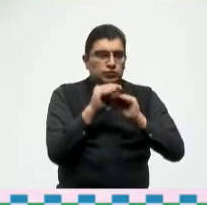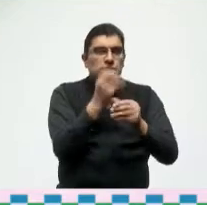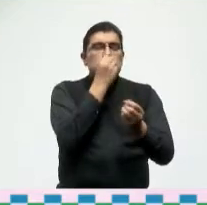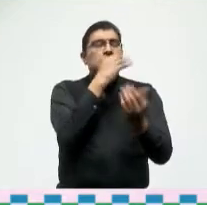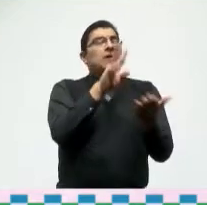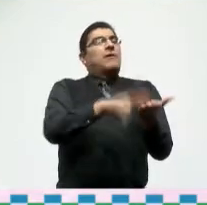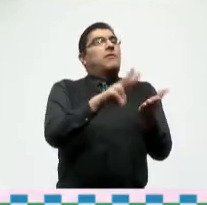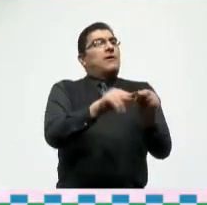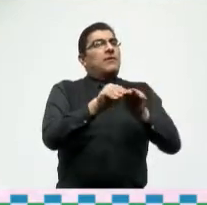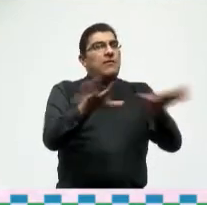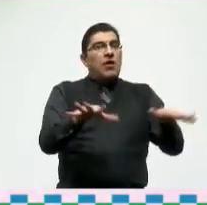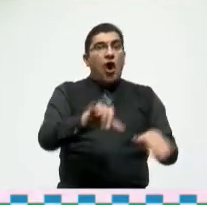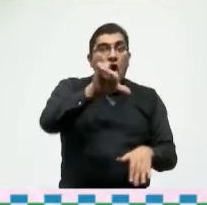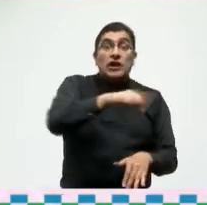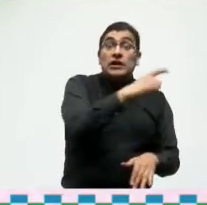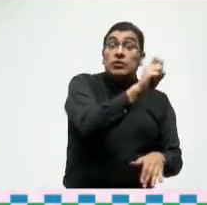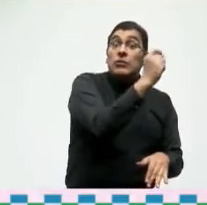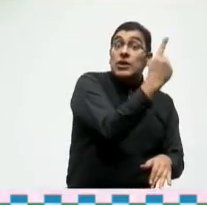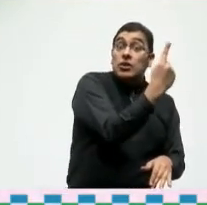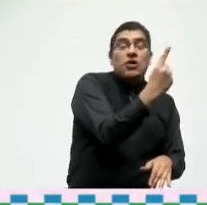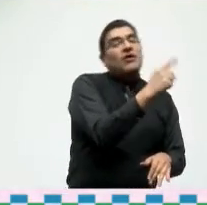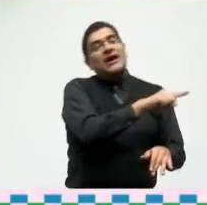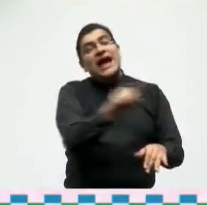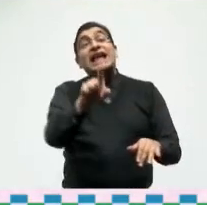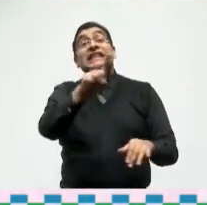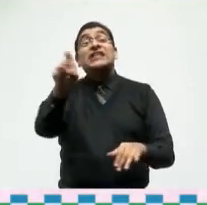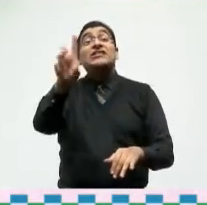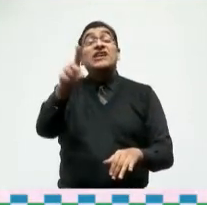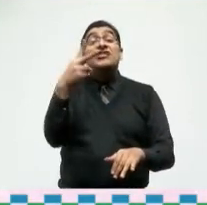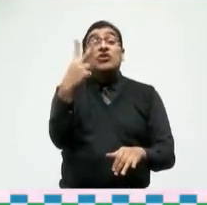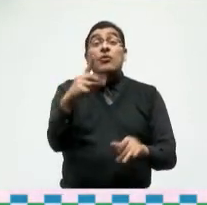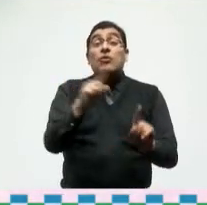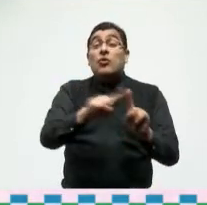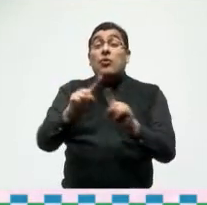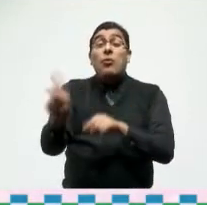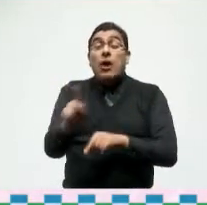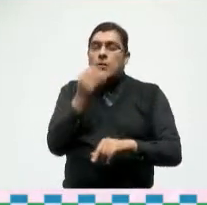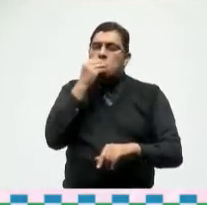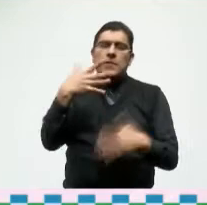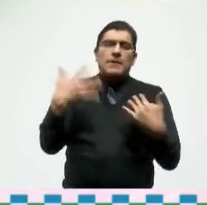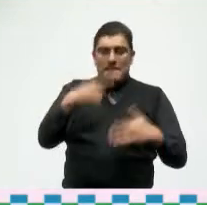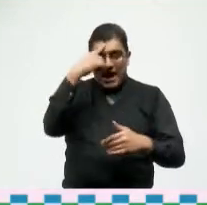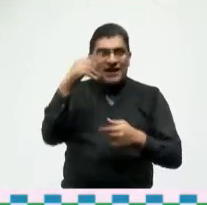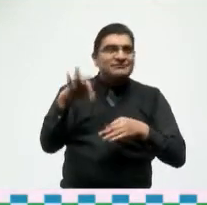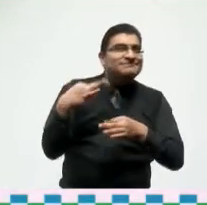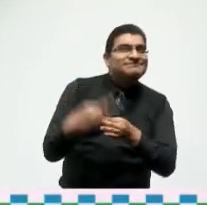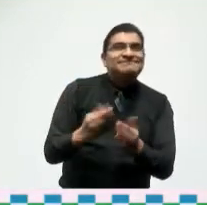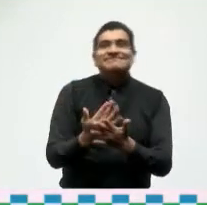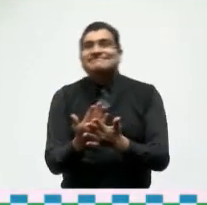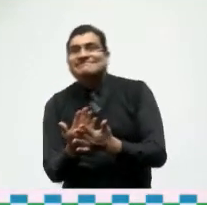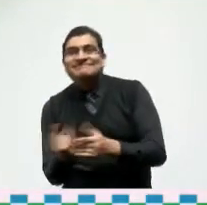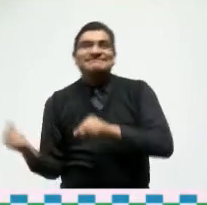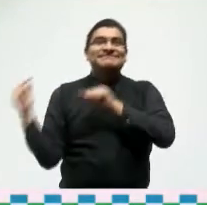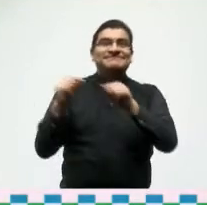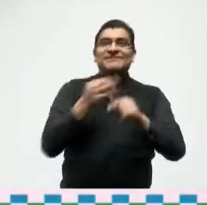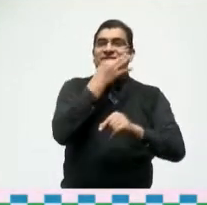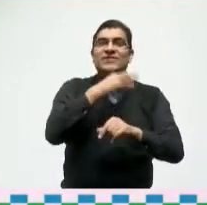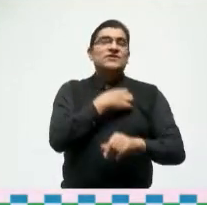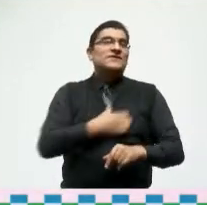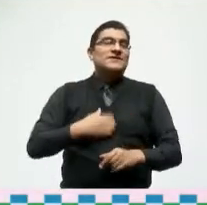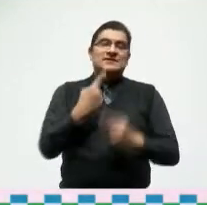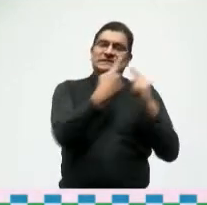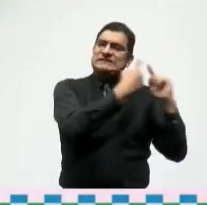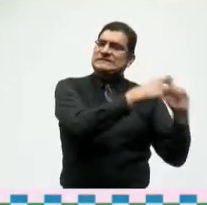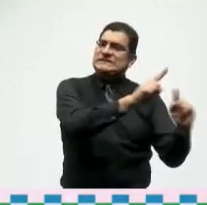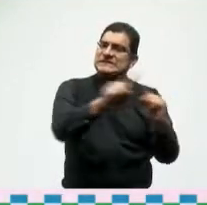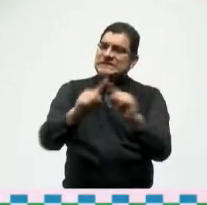en lugar de 121 tengamos ya 132 pueblos mágicos preparados para celebrar nuestra diversidad la